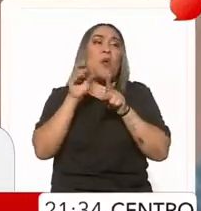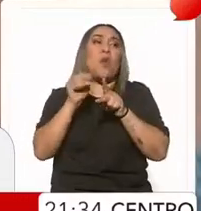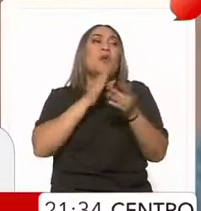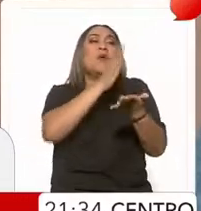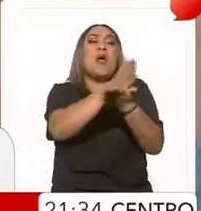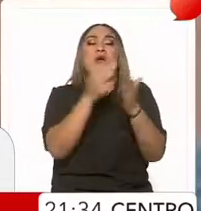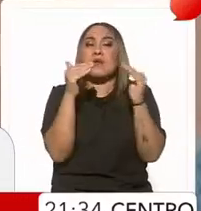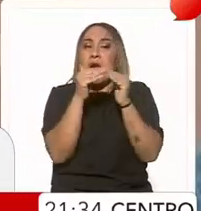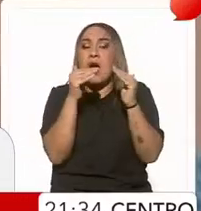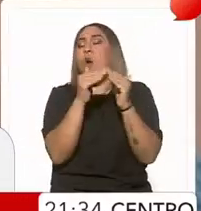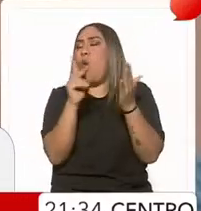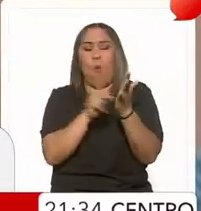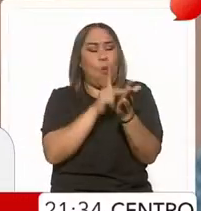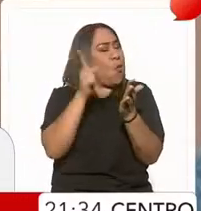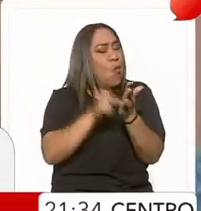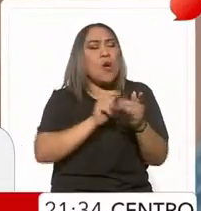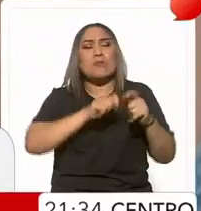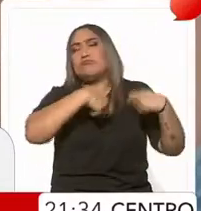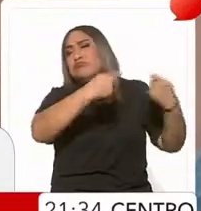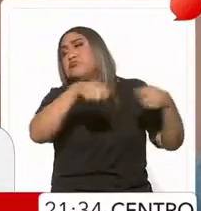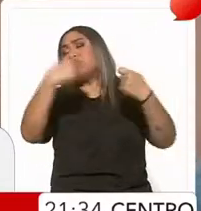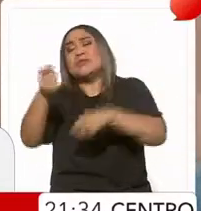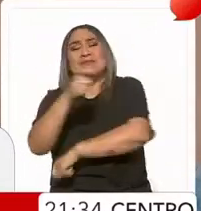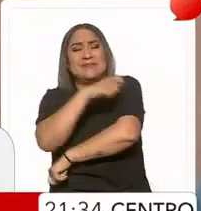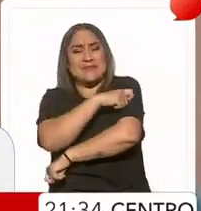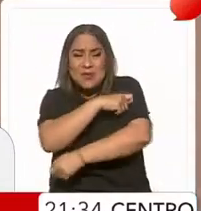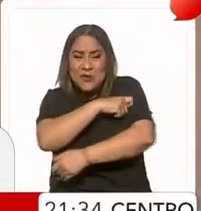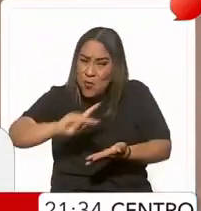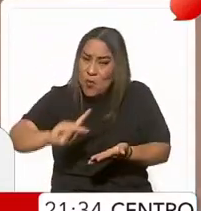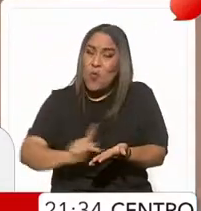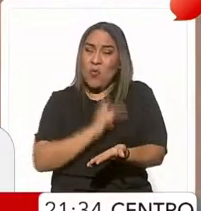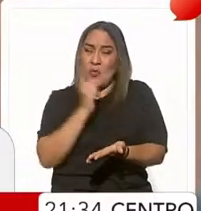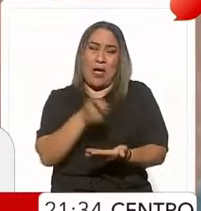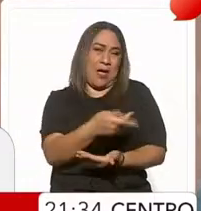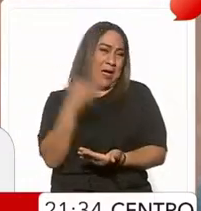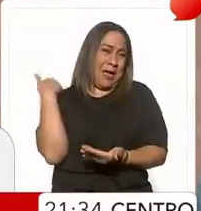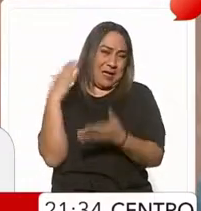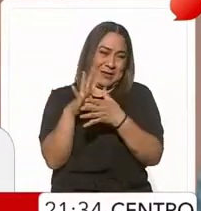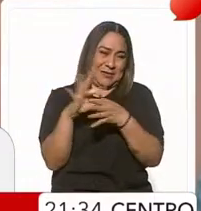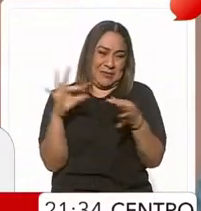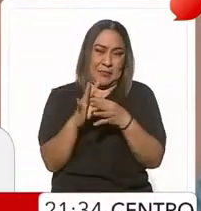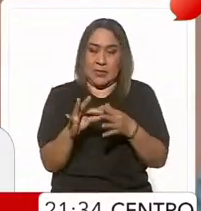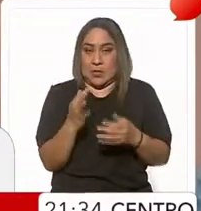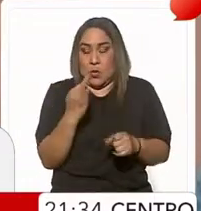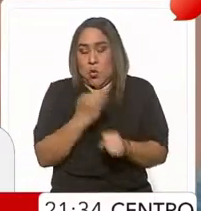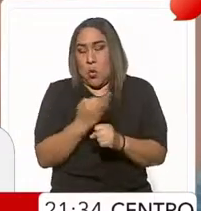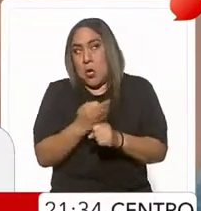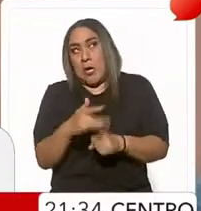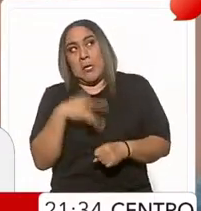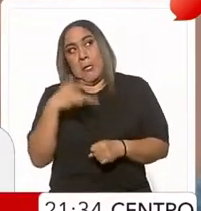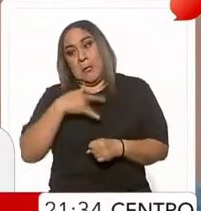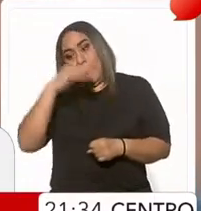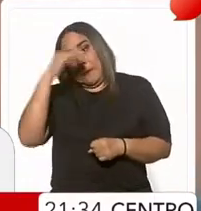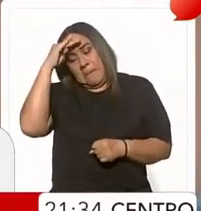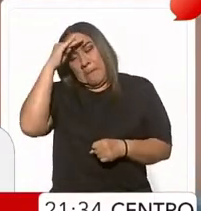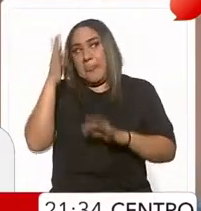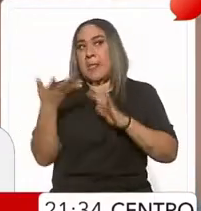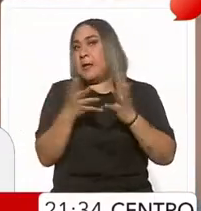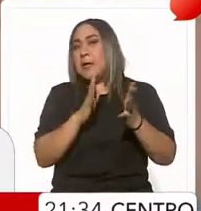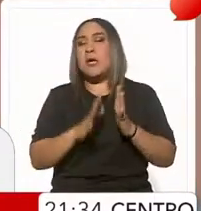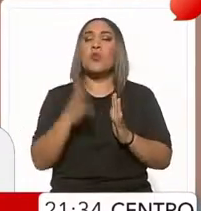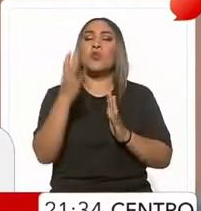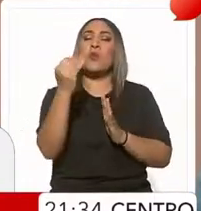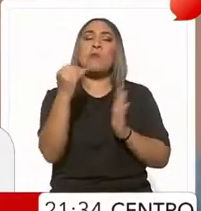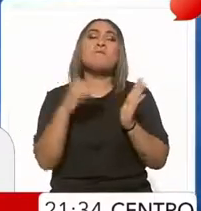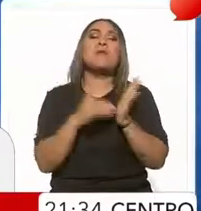casa, para recuperar esas coberturas, que como bien dijiste al inicio, pues más o menos tenemos expectativa de cubrir al menos nueve